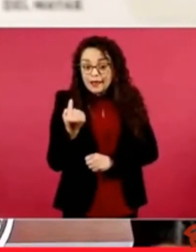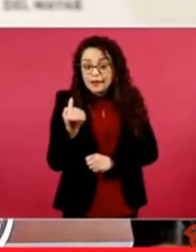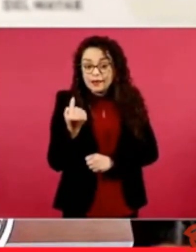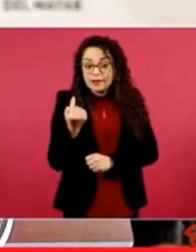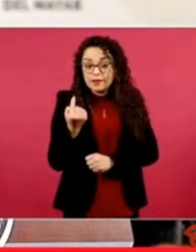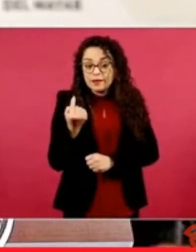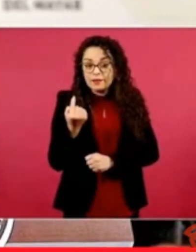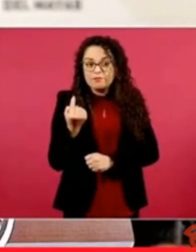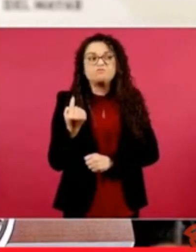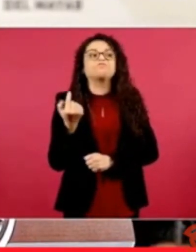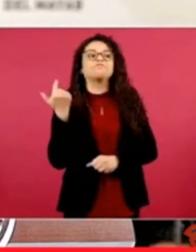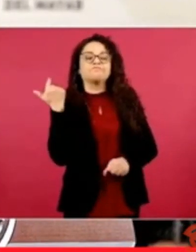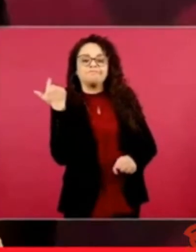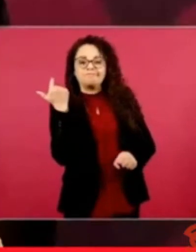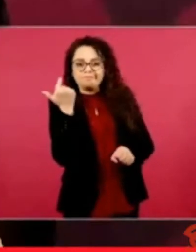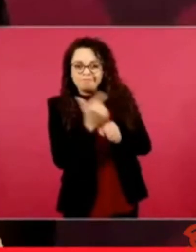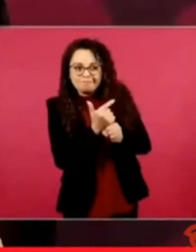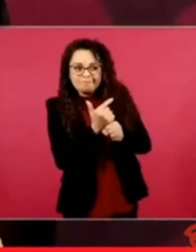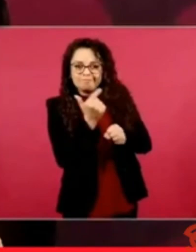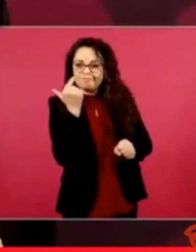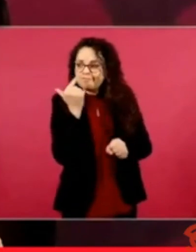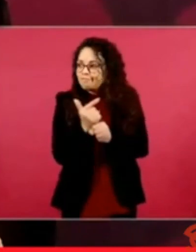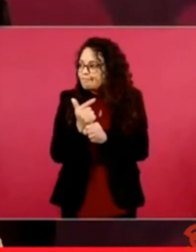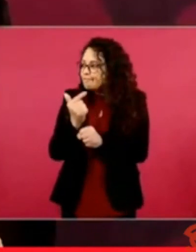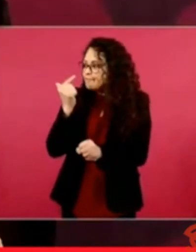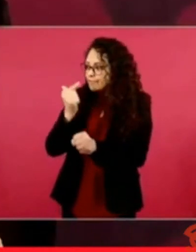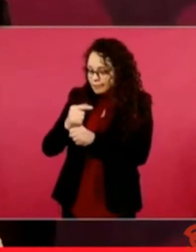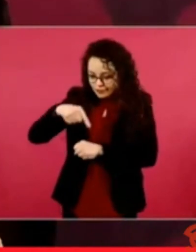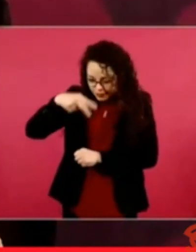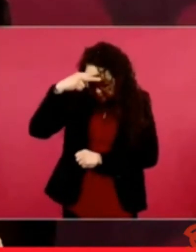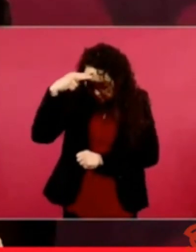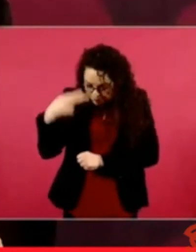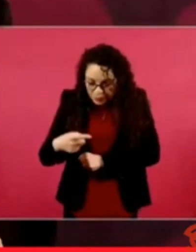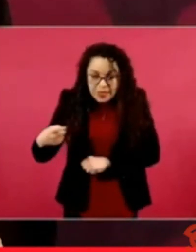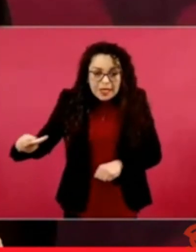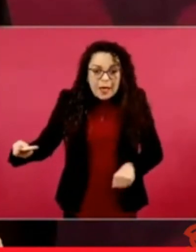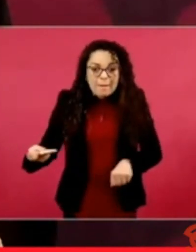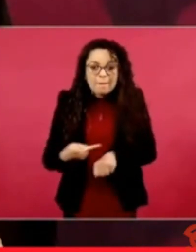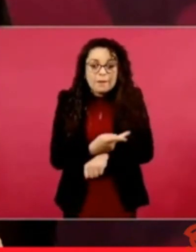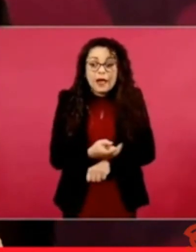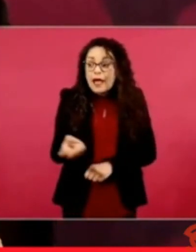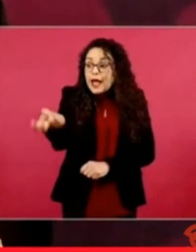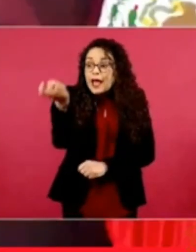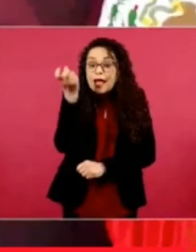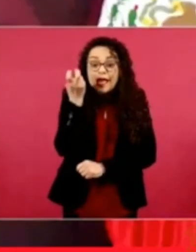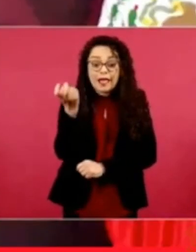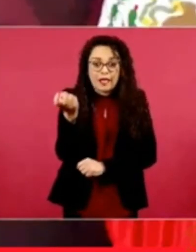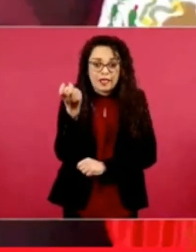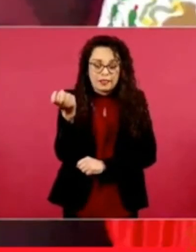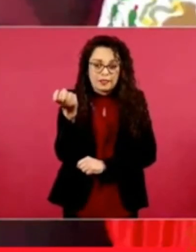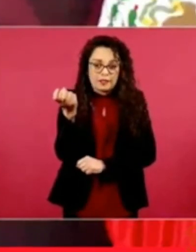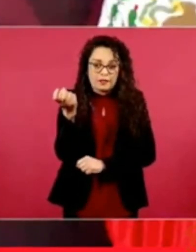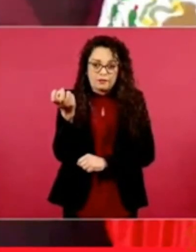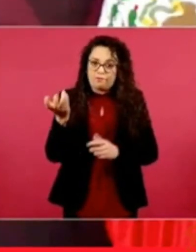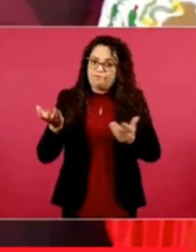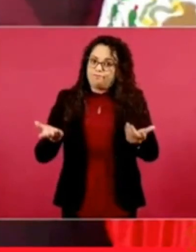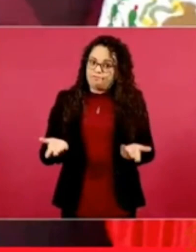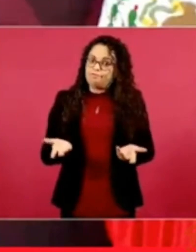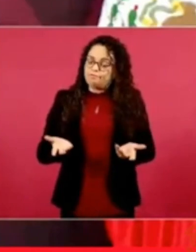¿Qué está pasando en el país? Y no podemos quejarnos porque